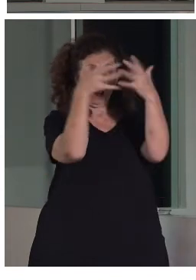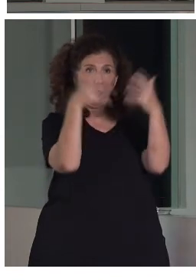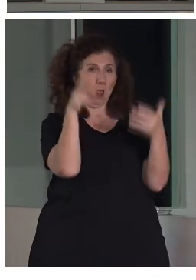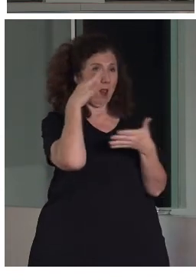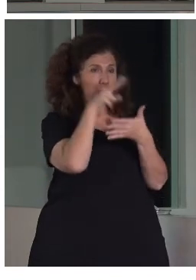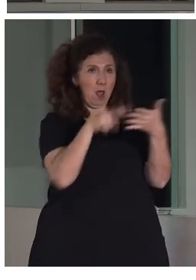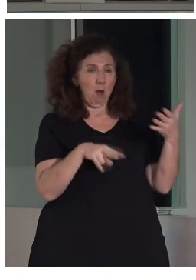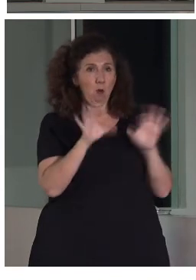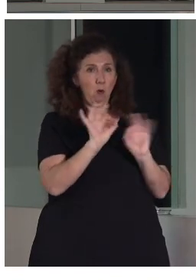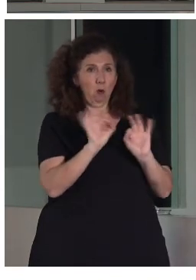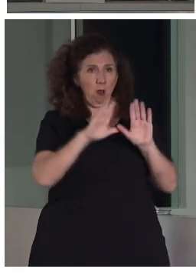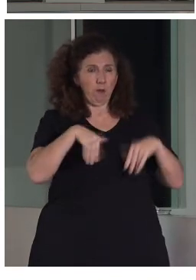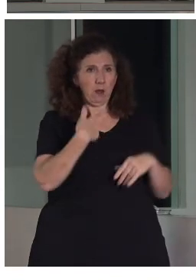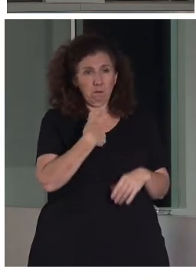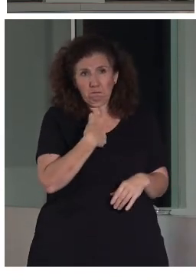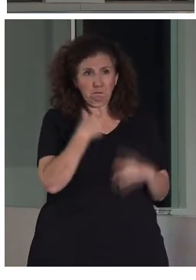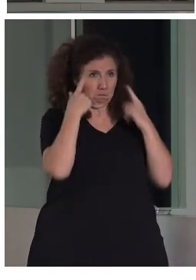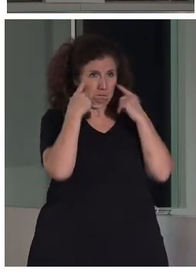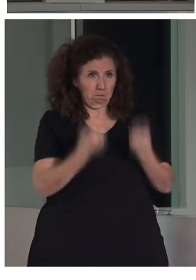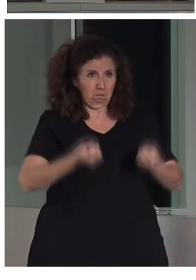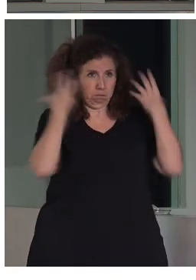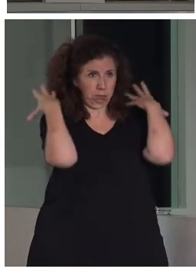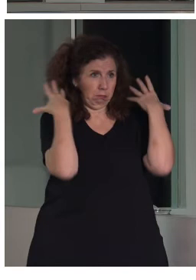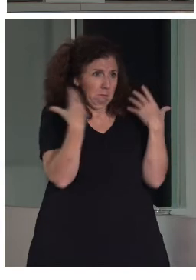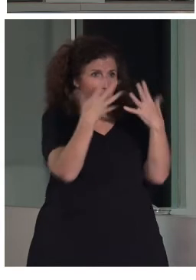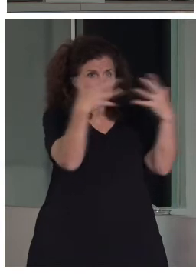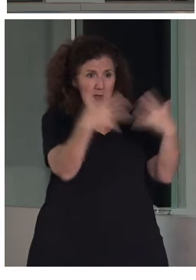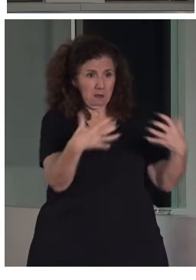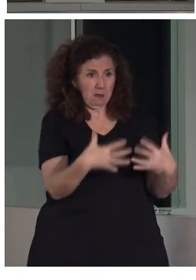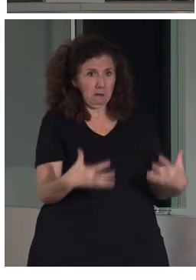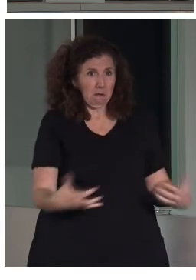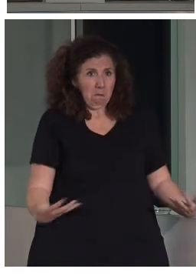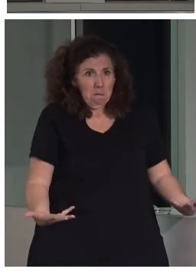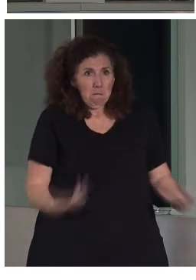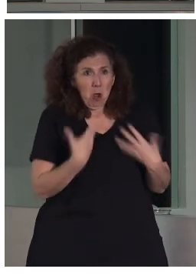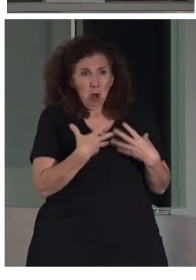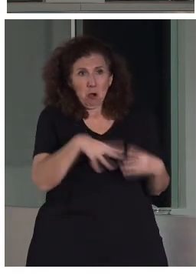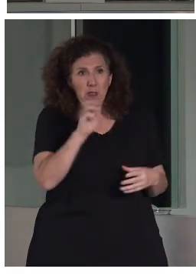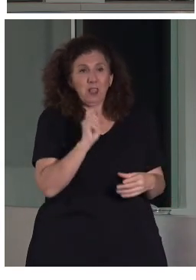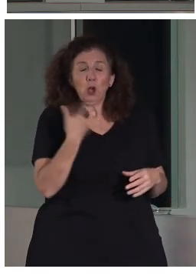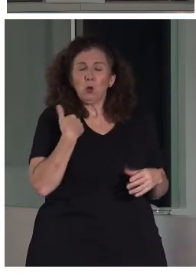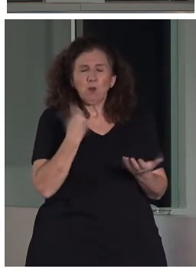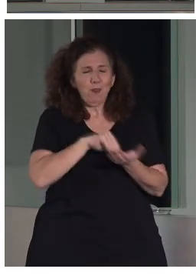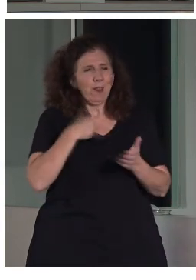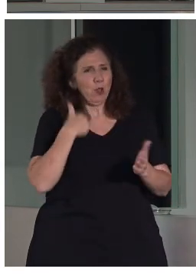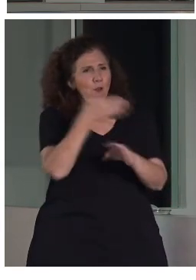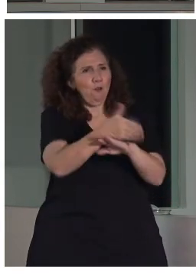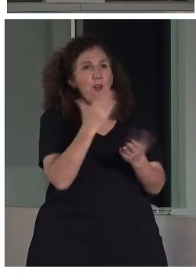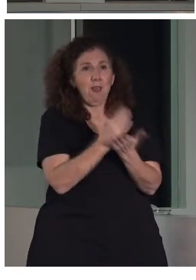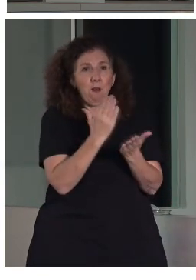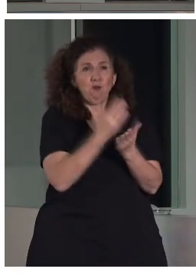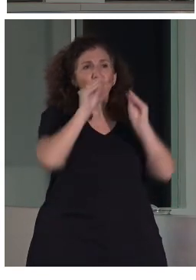albis. Ahí, yo cuando he impartido cursos también a mediadores, culturales, a gestores, pues me han dicho, es que yo